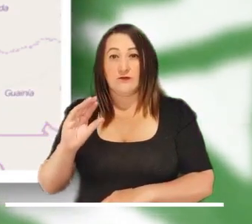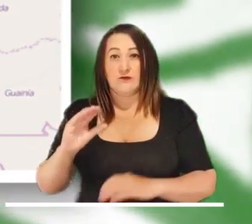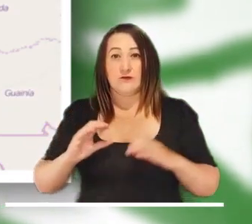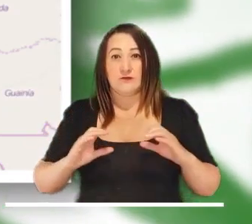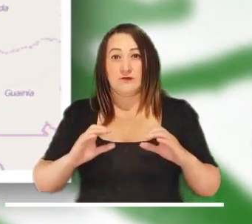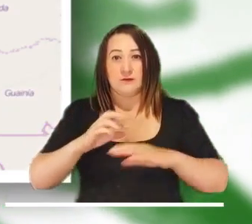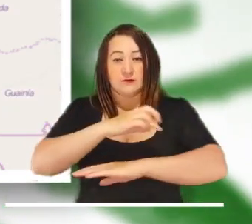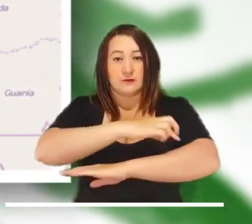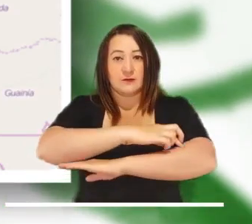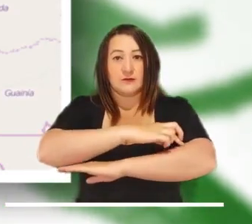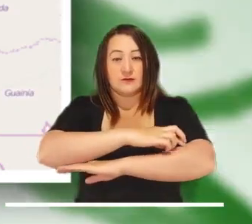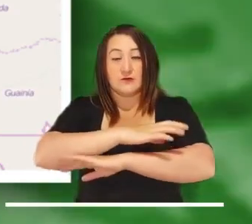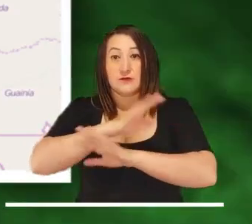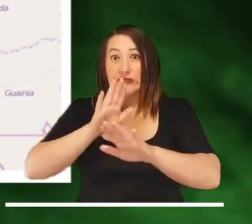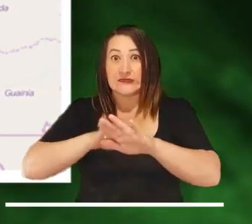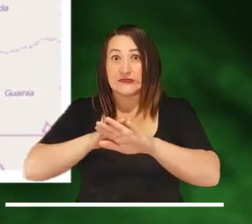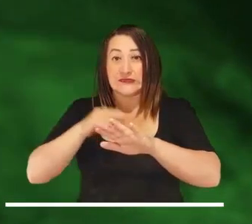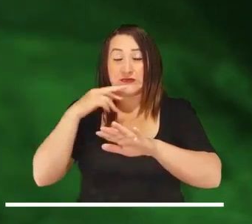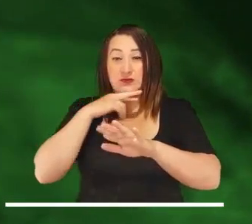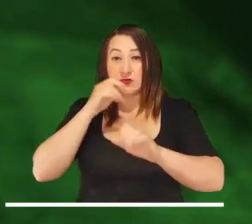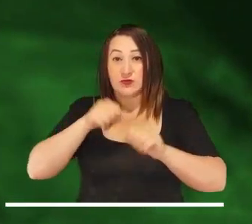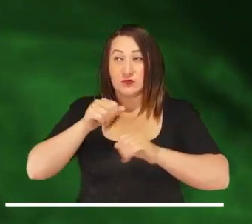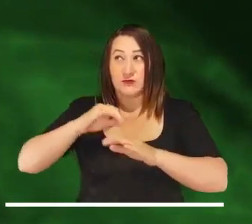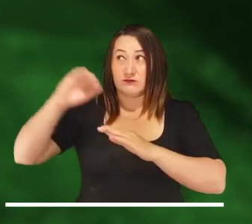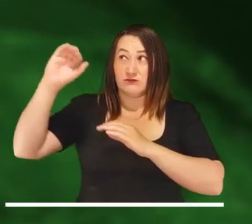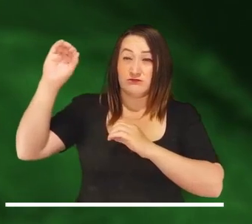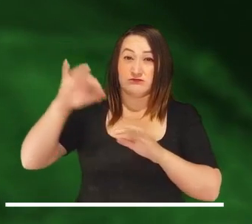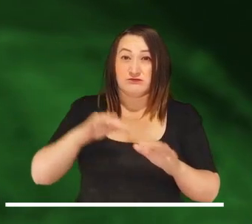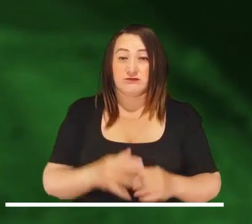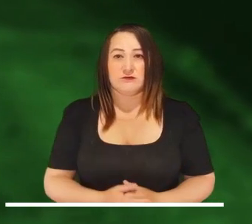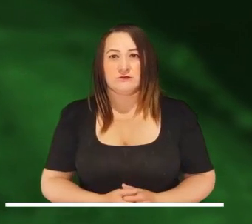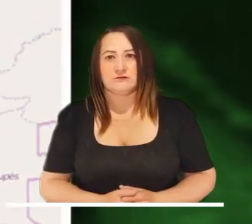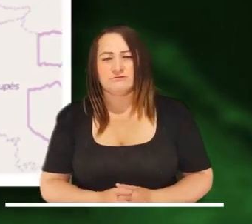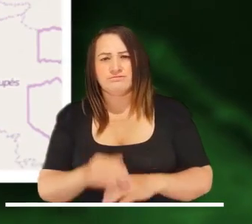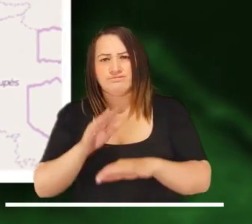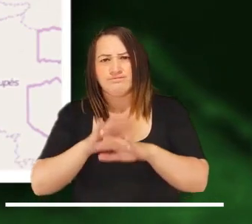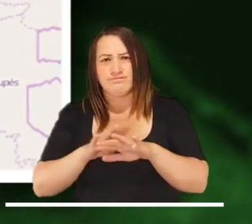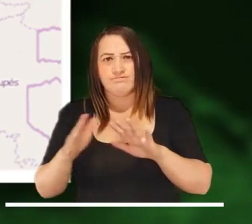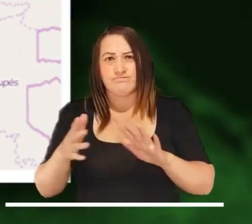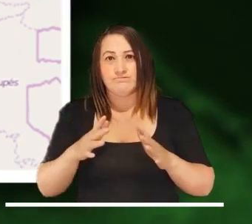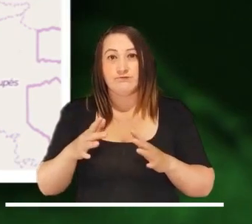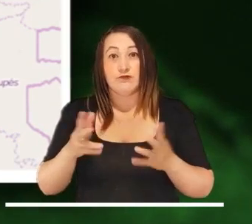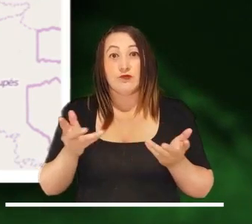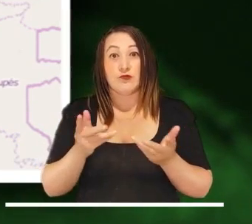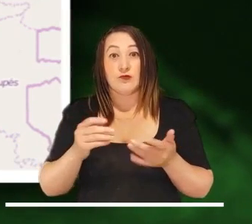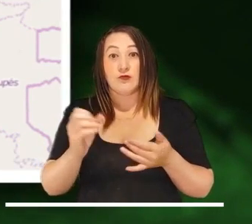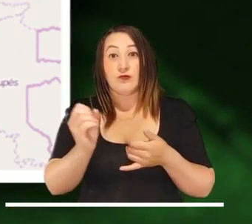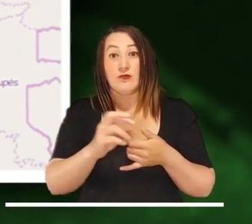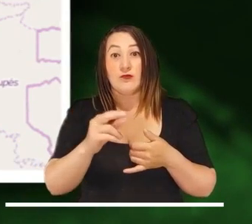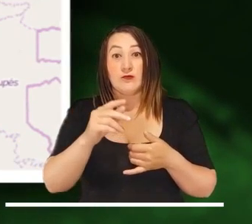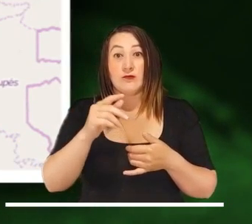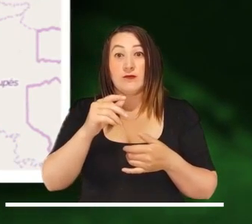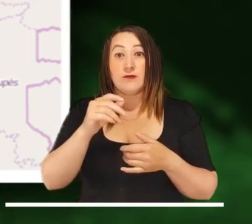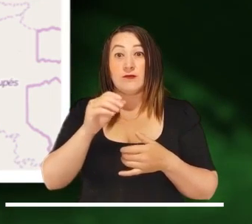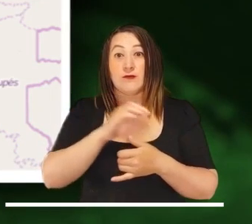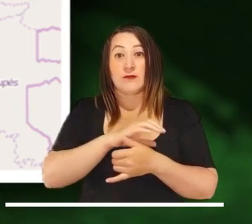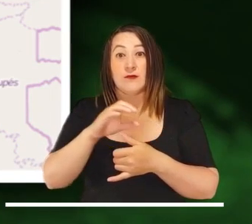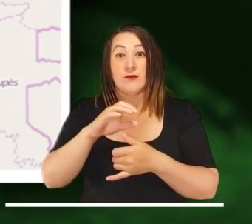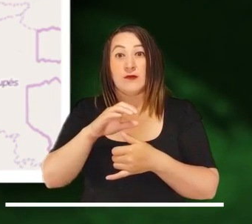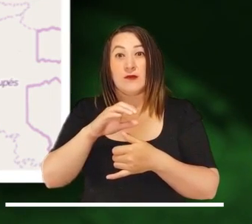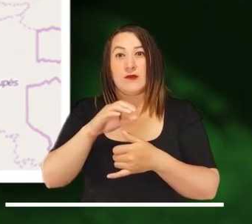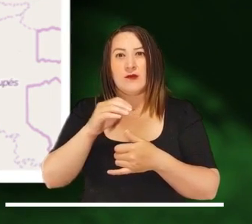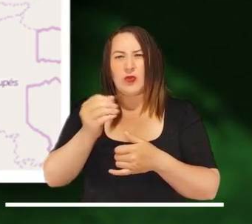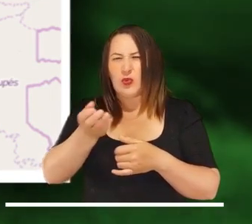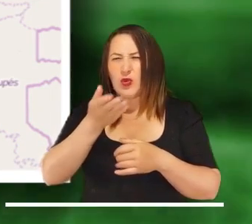probabilidad de incendios. En Nariño, Cauca, Norte de Santander, Rizaralda, Caquetá y Putumayo, se activa la alerta